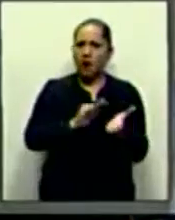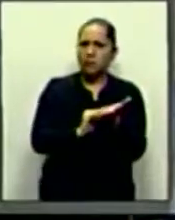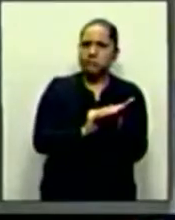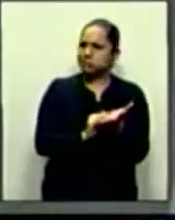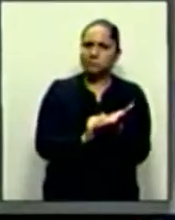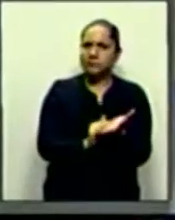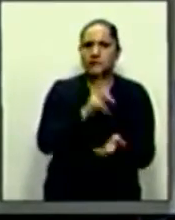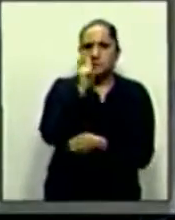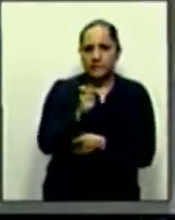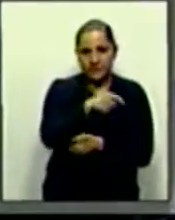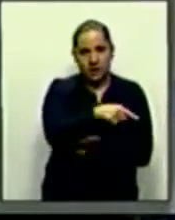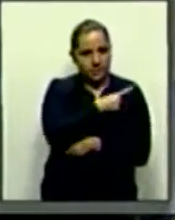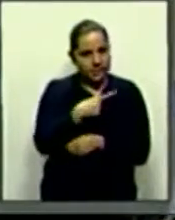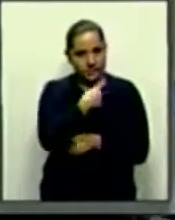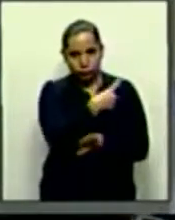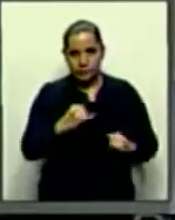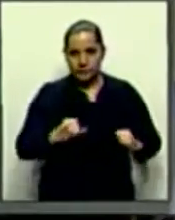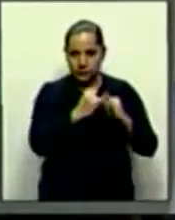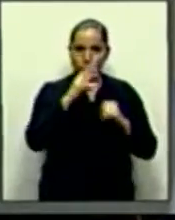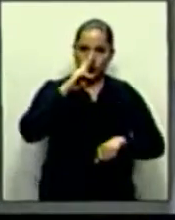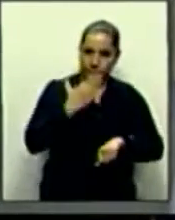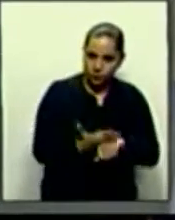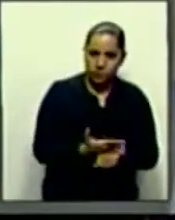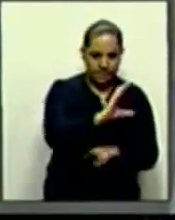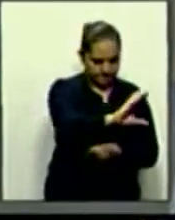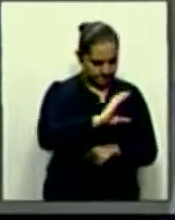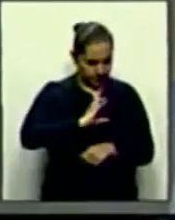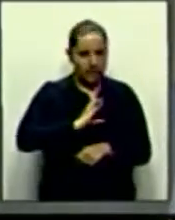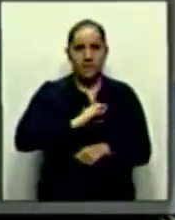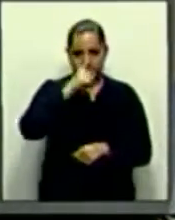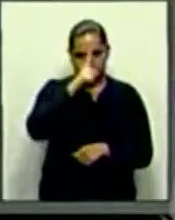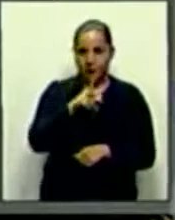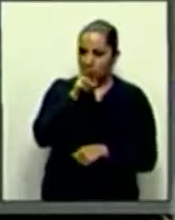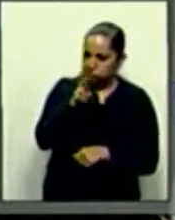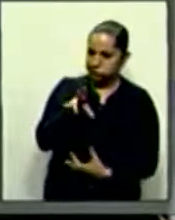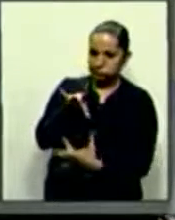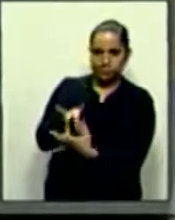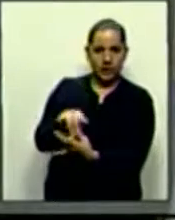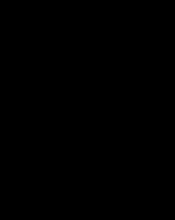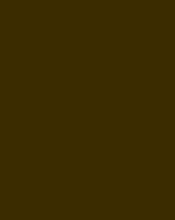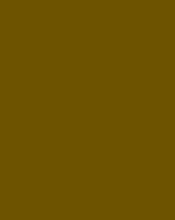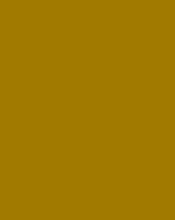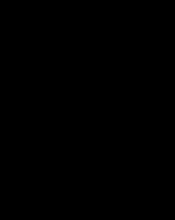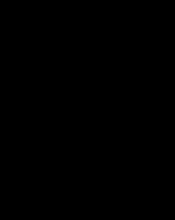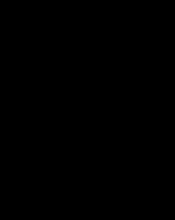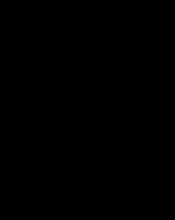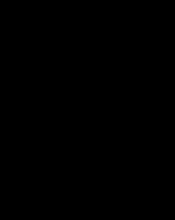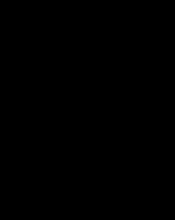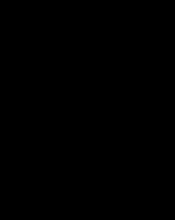institucional para solucionar los problemas públicos que está pasando nuestro país. Es cuanto,